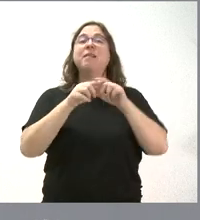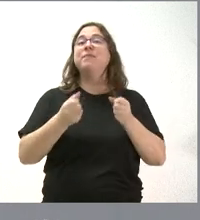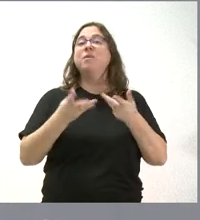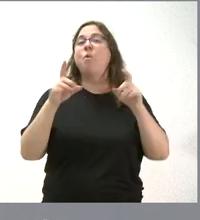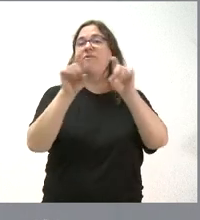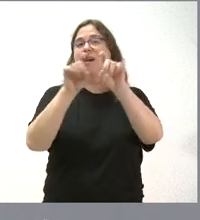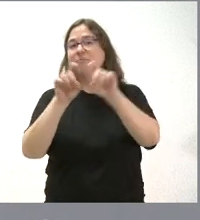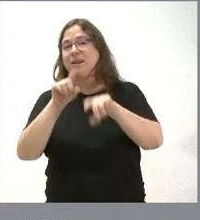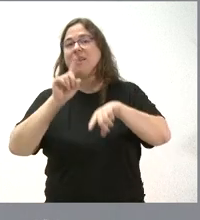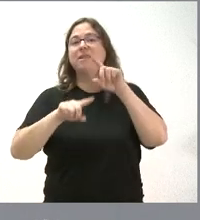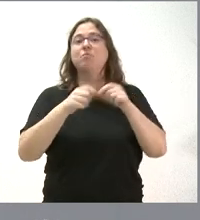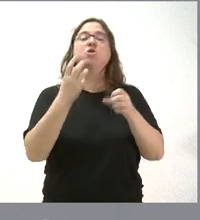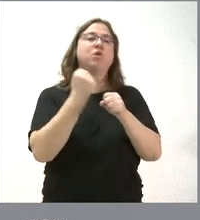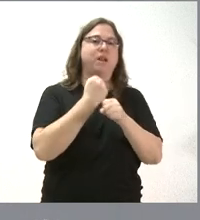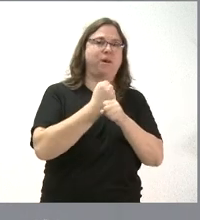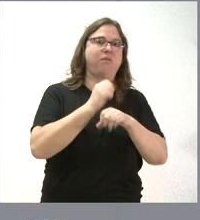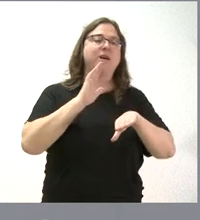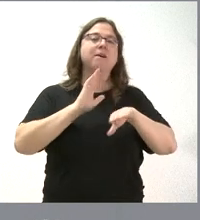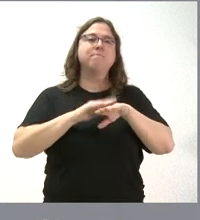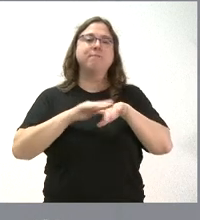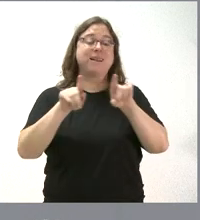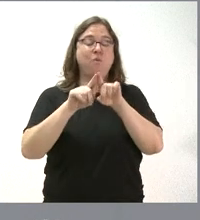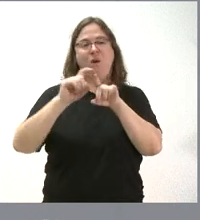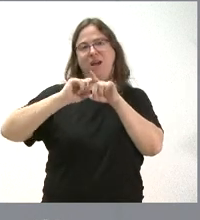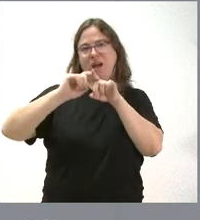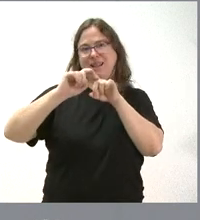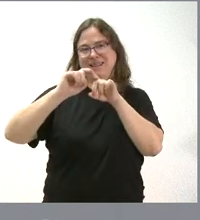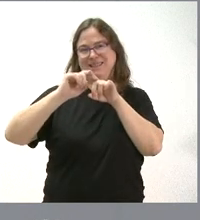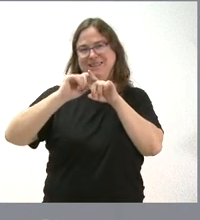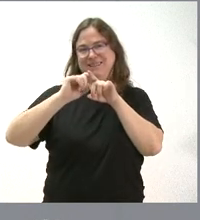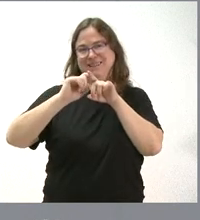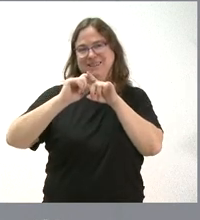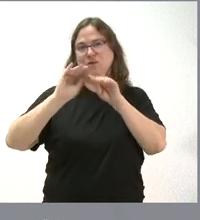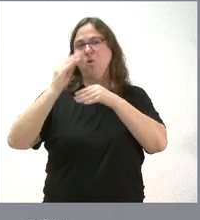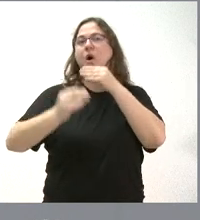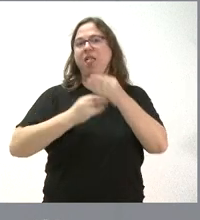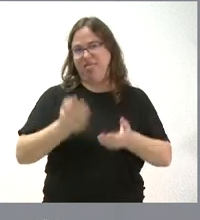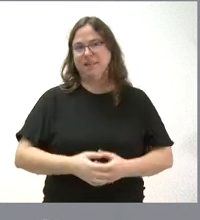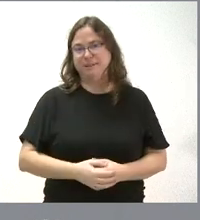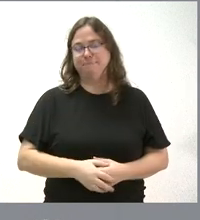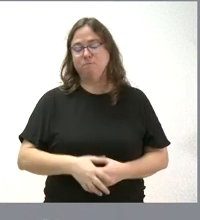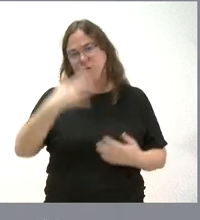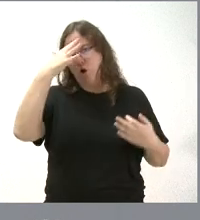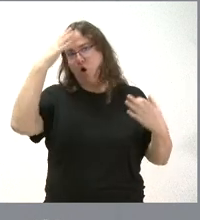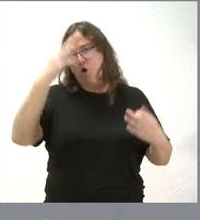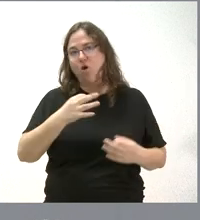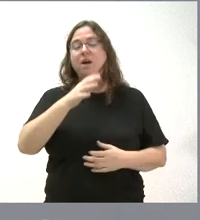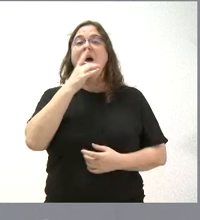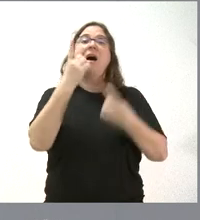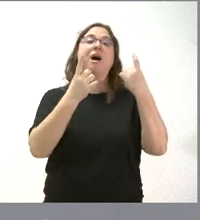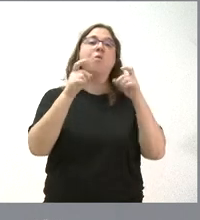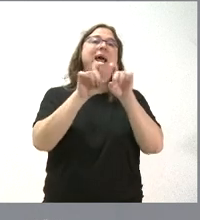y depende el número de trabajadores también de las características de las que accedan a ello. Lógicamente, habrá empresas